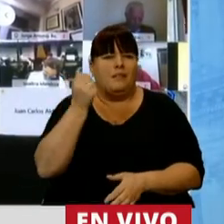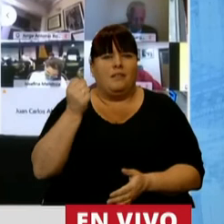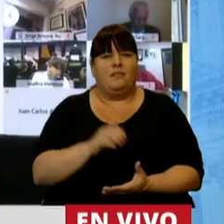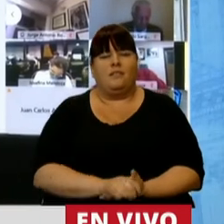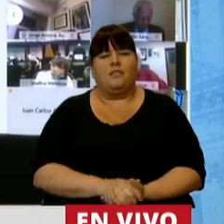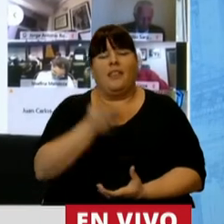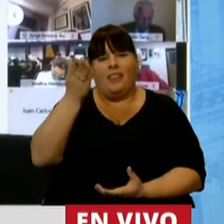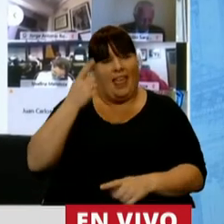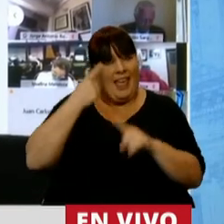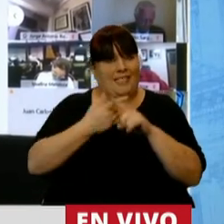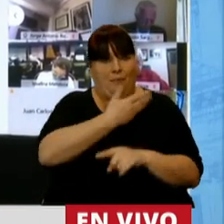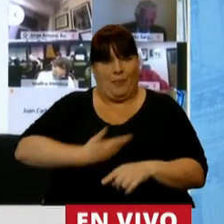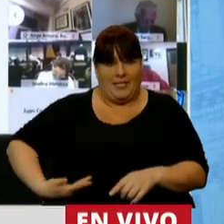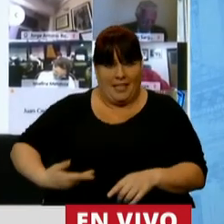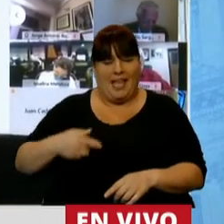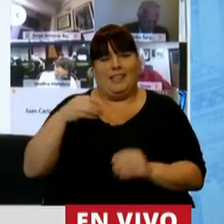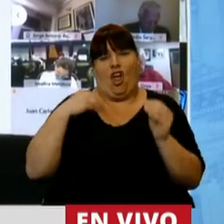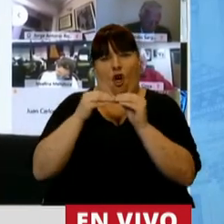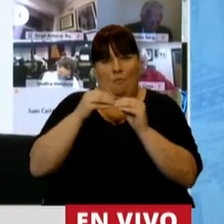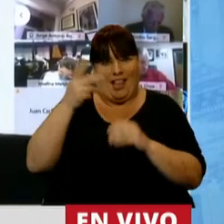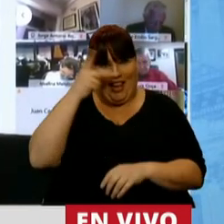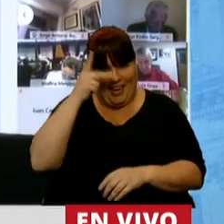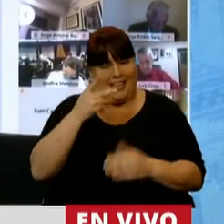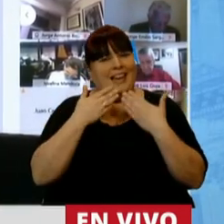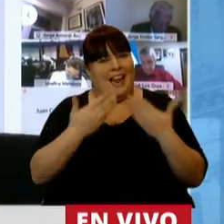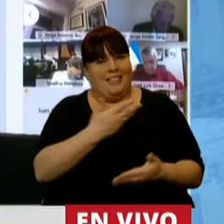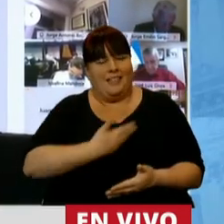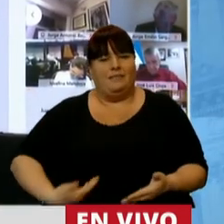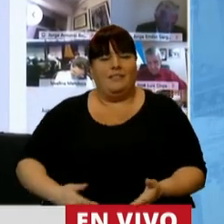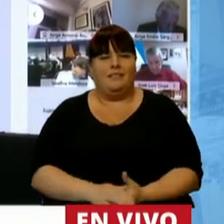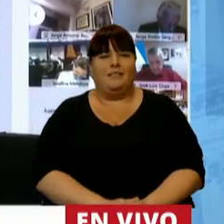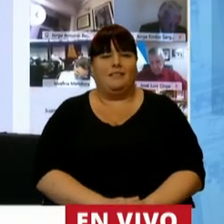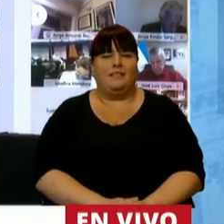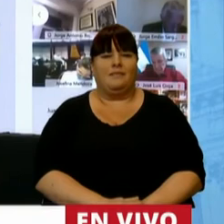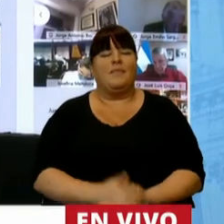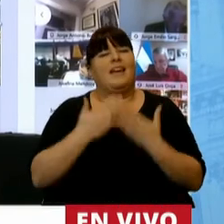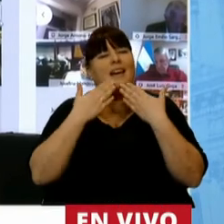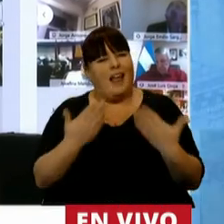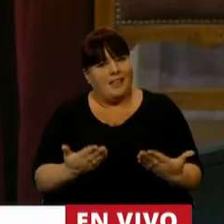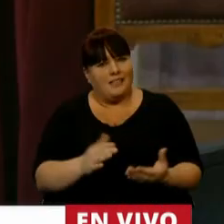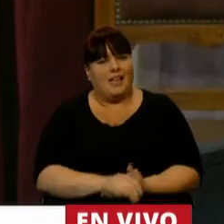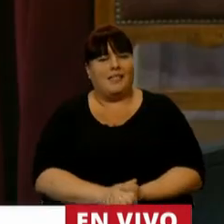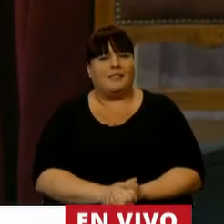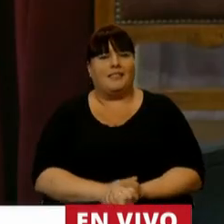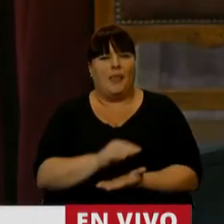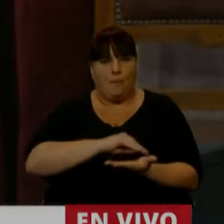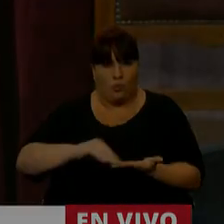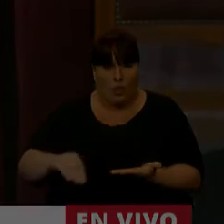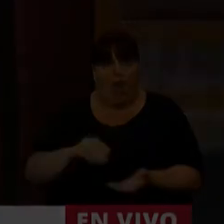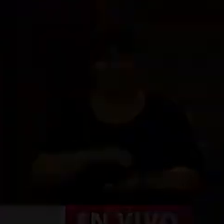que tuvo el expresidente y el compañero Néstor Kirchner. Gracias, presidente. Gracias, querido diputado